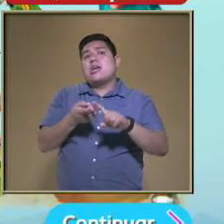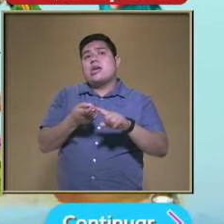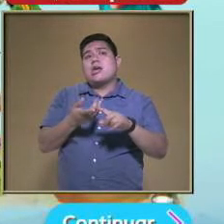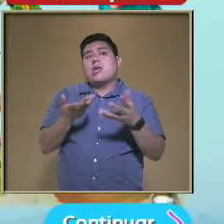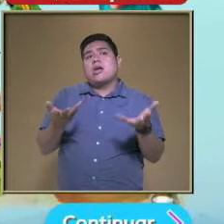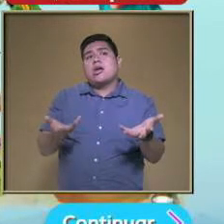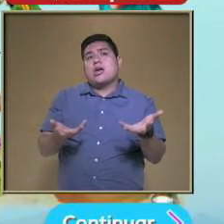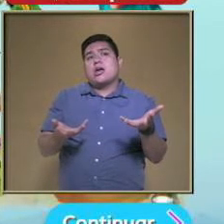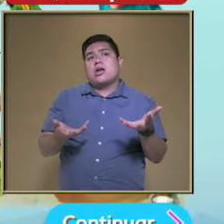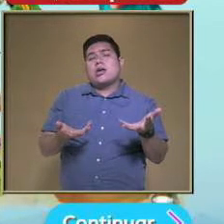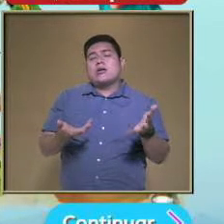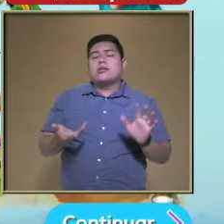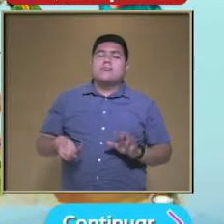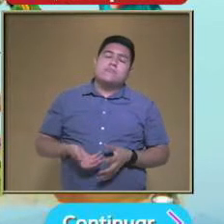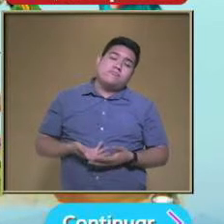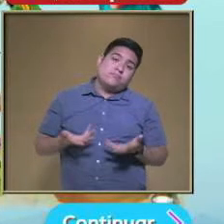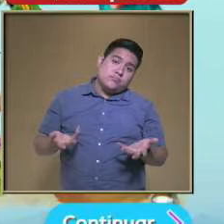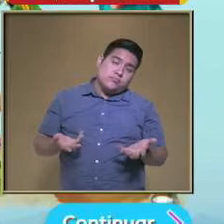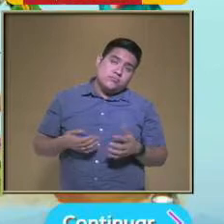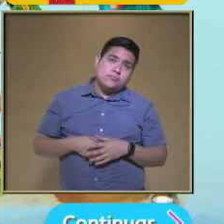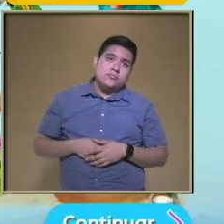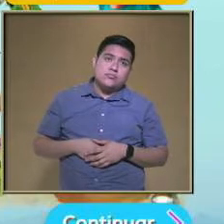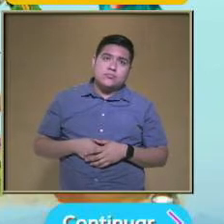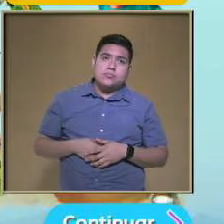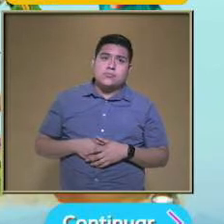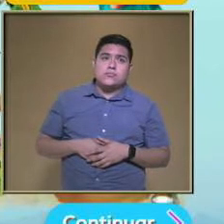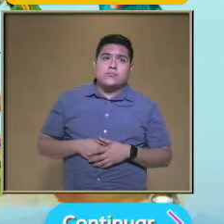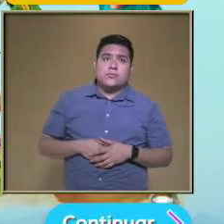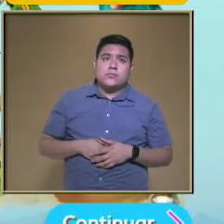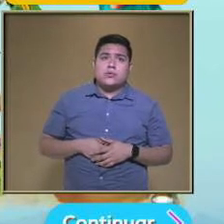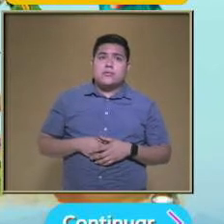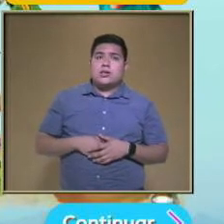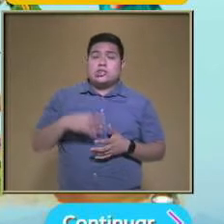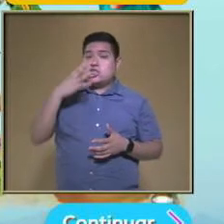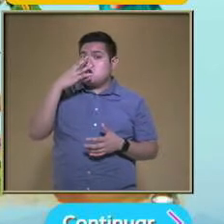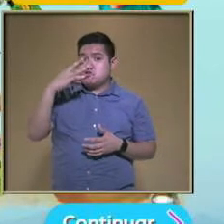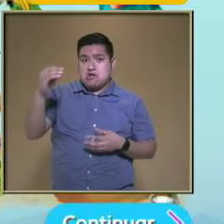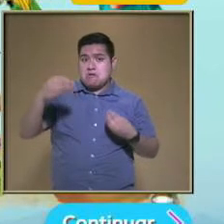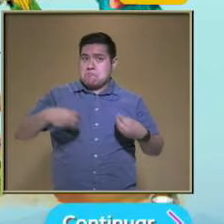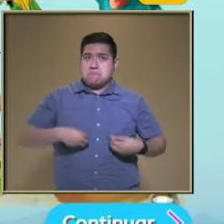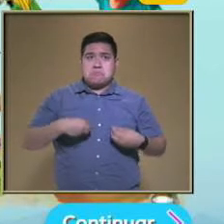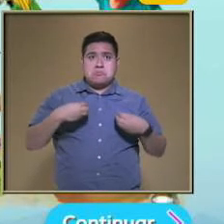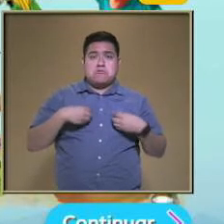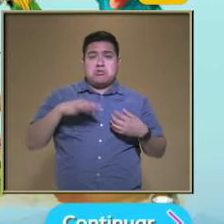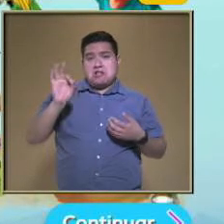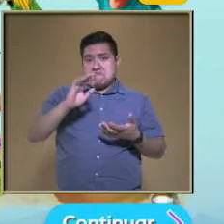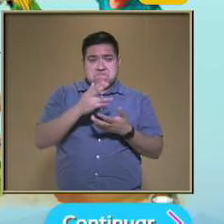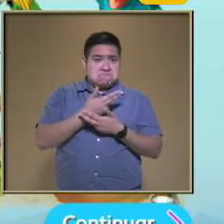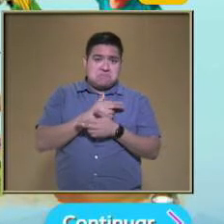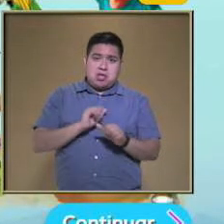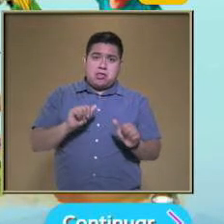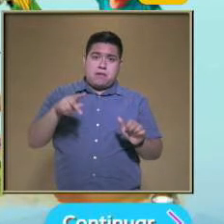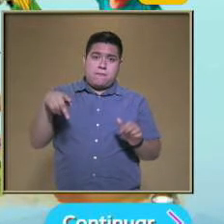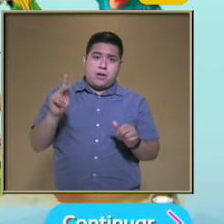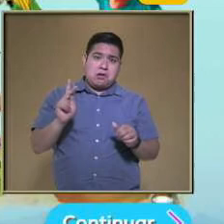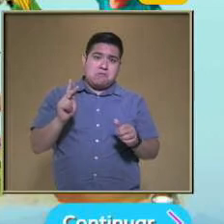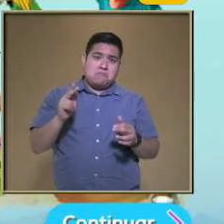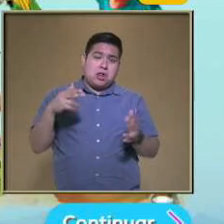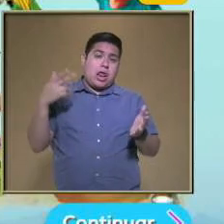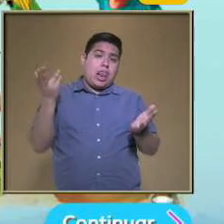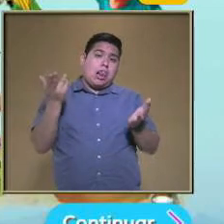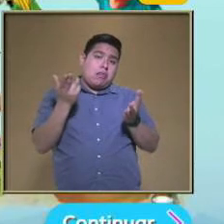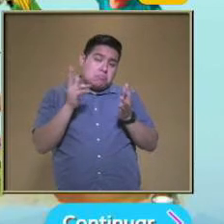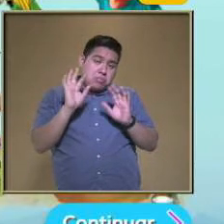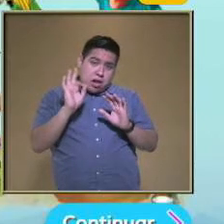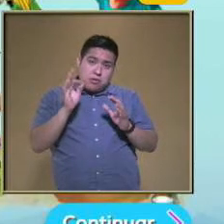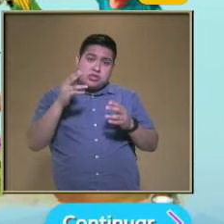¿Quién se va a alimentar De él? Pues En efecto Mientras esté vivo A lo mejor Nadie se lo va a comer Salvo que interfiera El hombre ¿Verdad? Como cazador